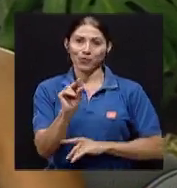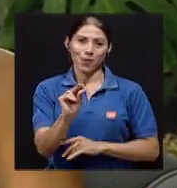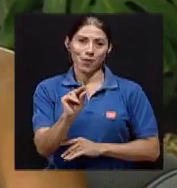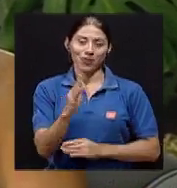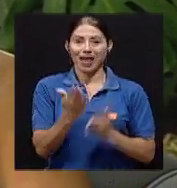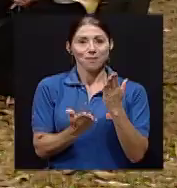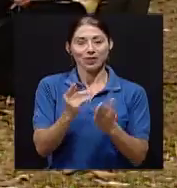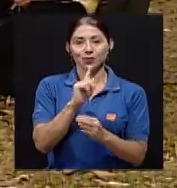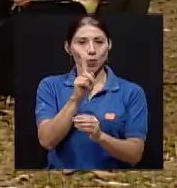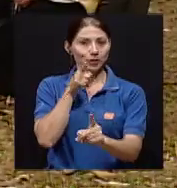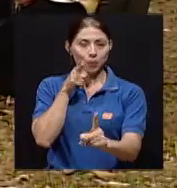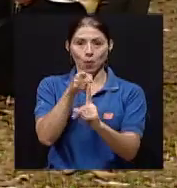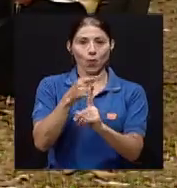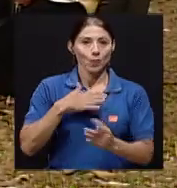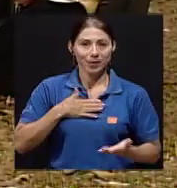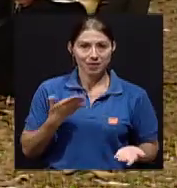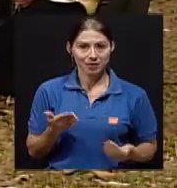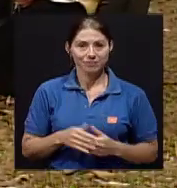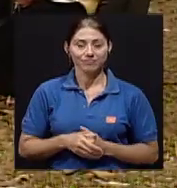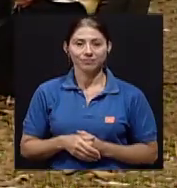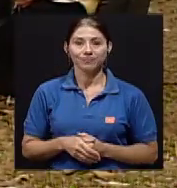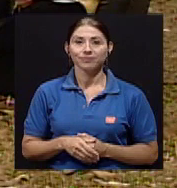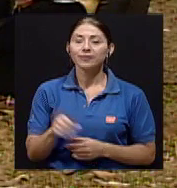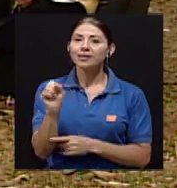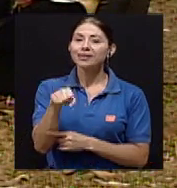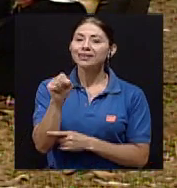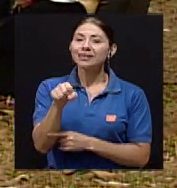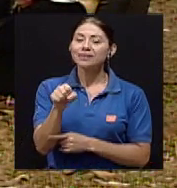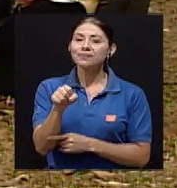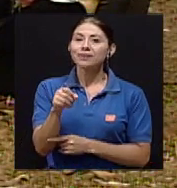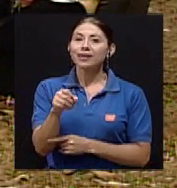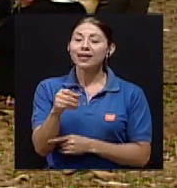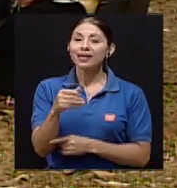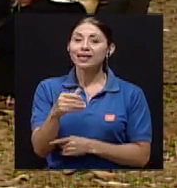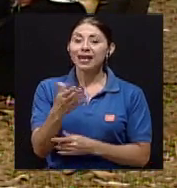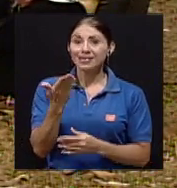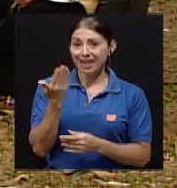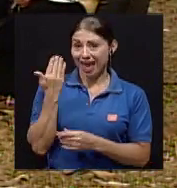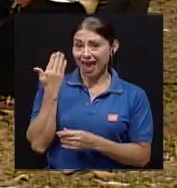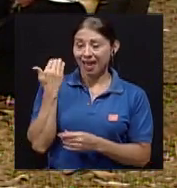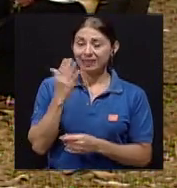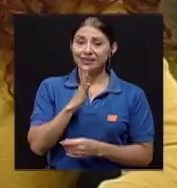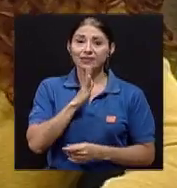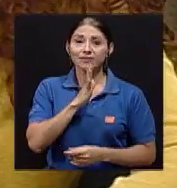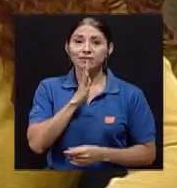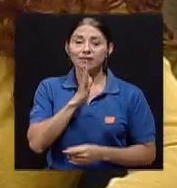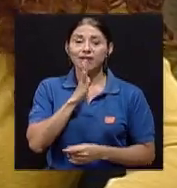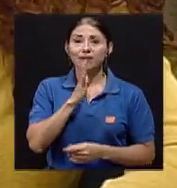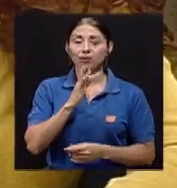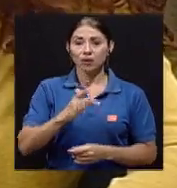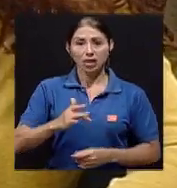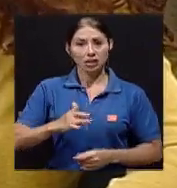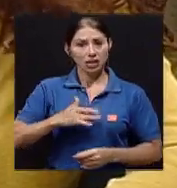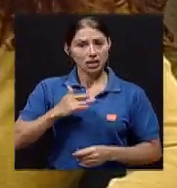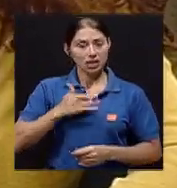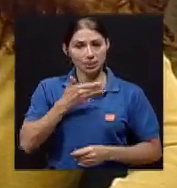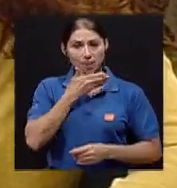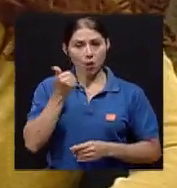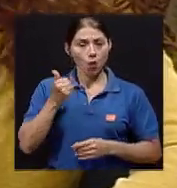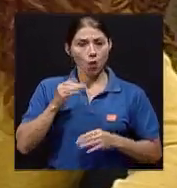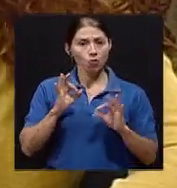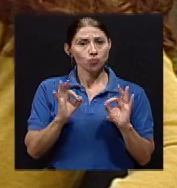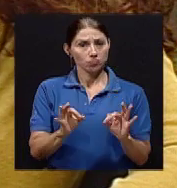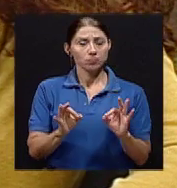yo me conecte en esta vida, ¿verdad? Sí, y es que antes de ir a la pausa vimos que estar mejor es